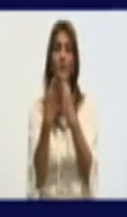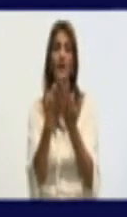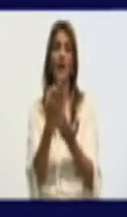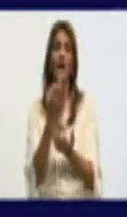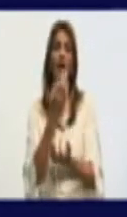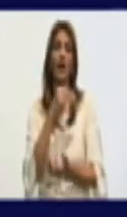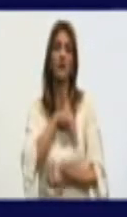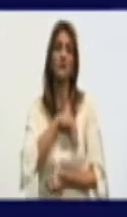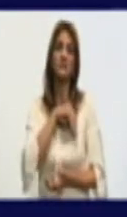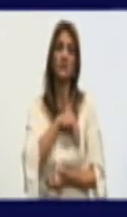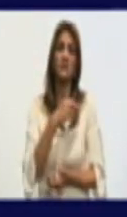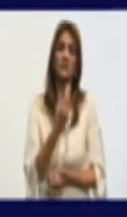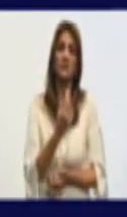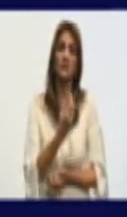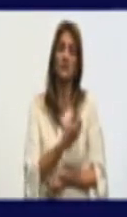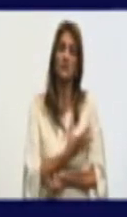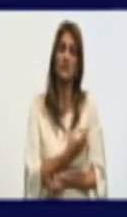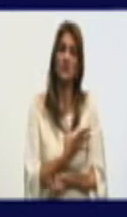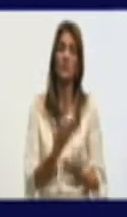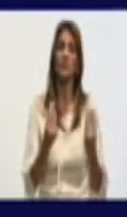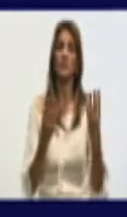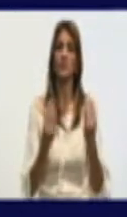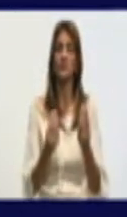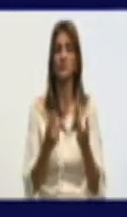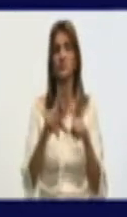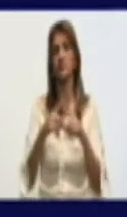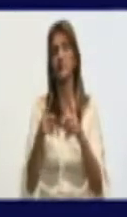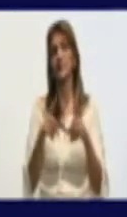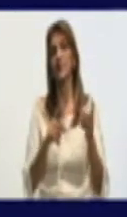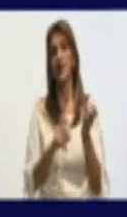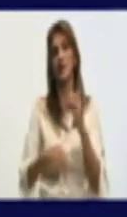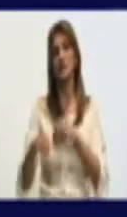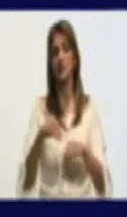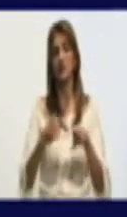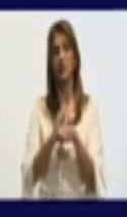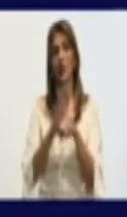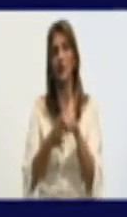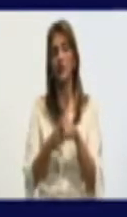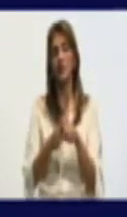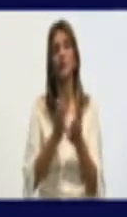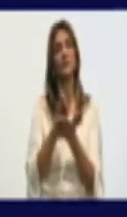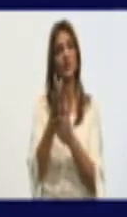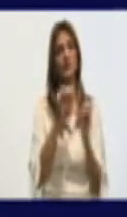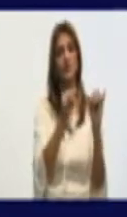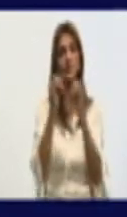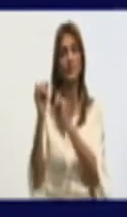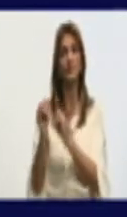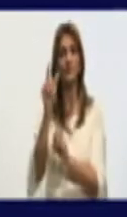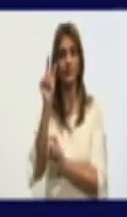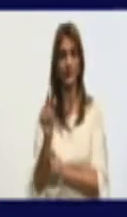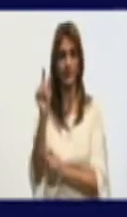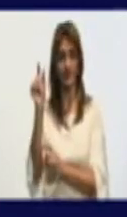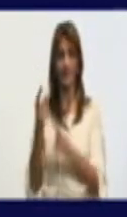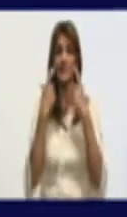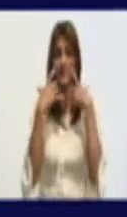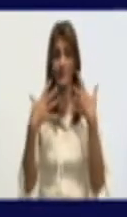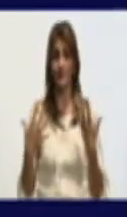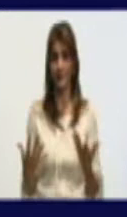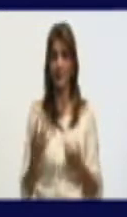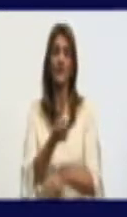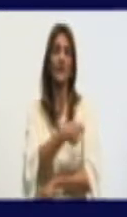esta es la situación epidemiológica hoy que tiene la provincia. Continuamos reportando casos. Es importante que la población